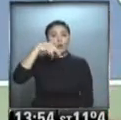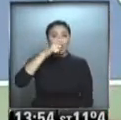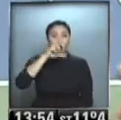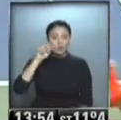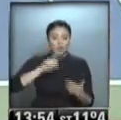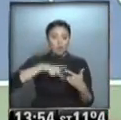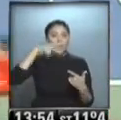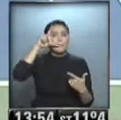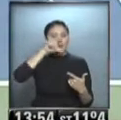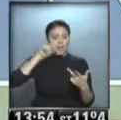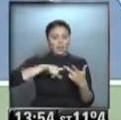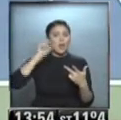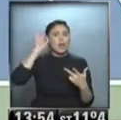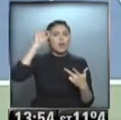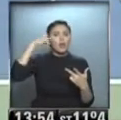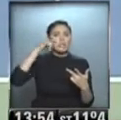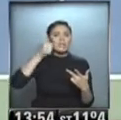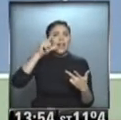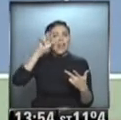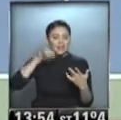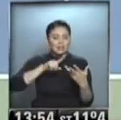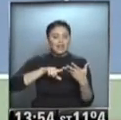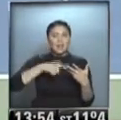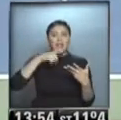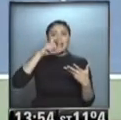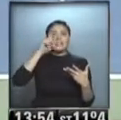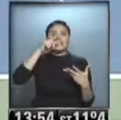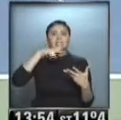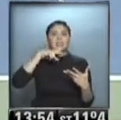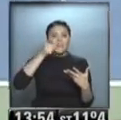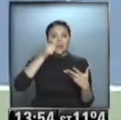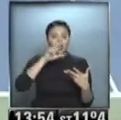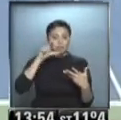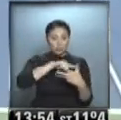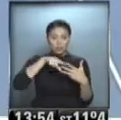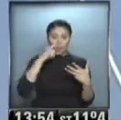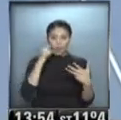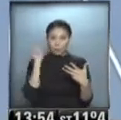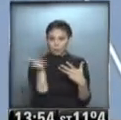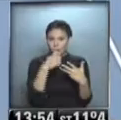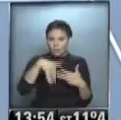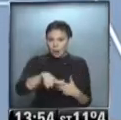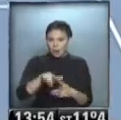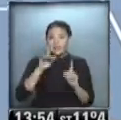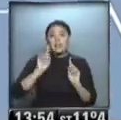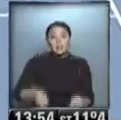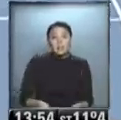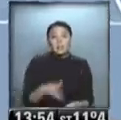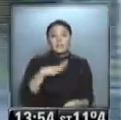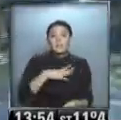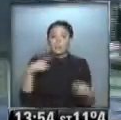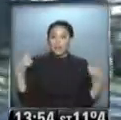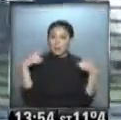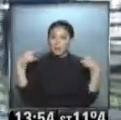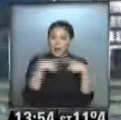Guido Pela, de Maxi González, de Horacio Ceballos, del Potro y Leo Maier. Van a jugar mañana. Y el que tiene que completar su partido,